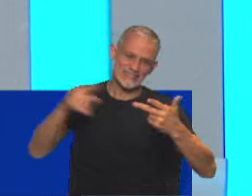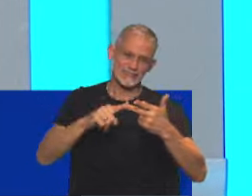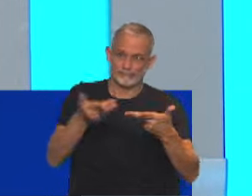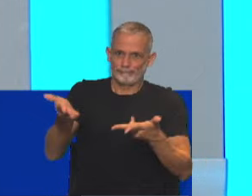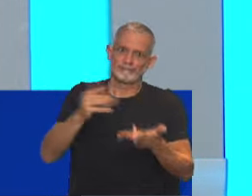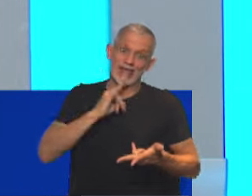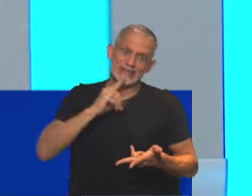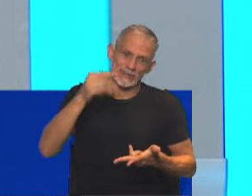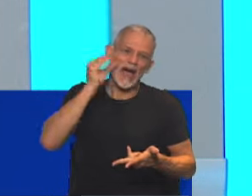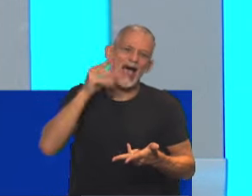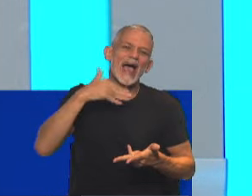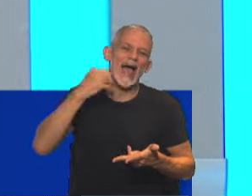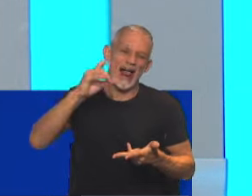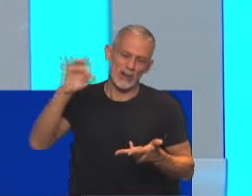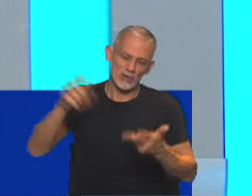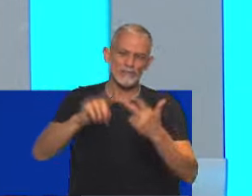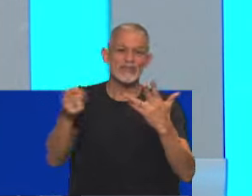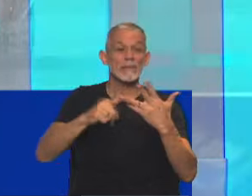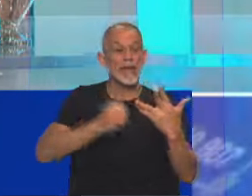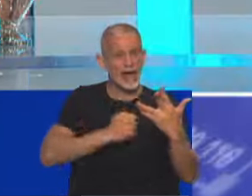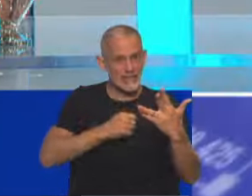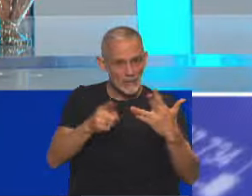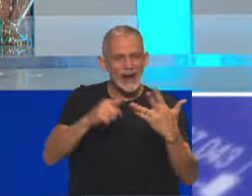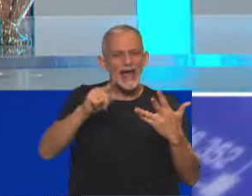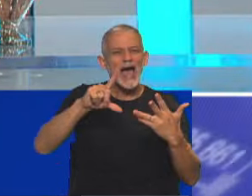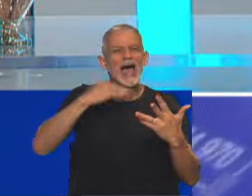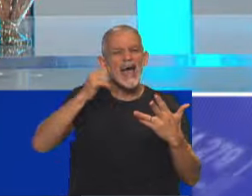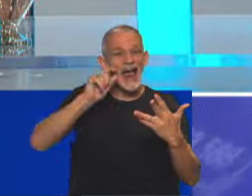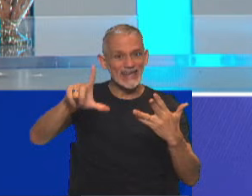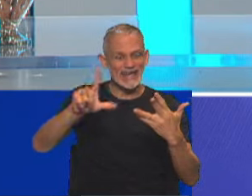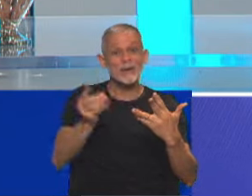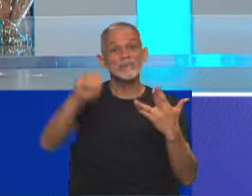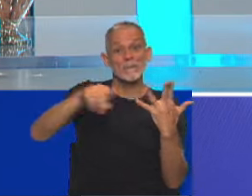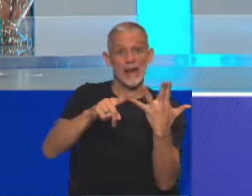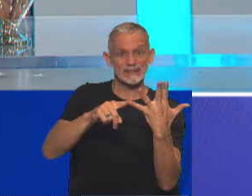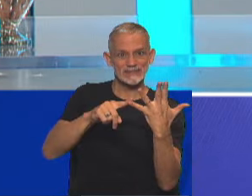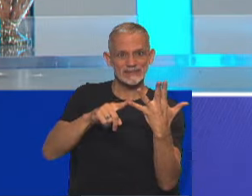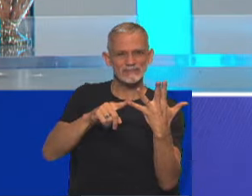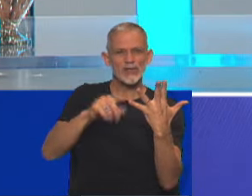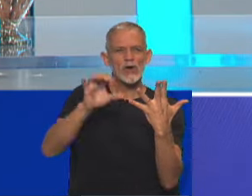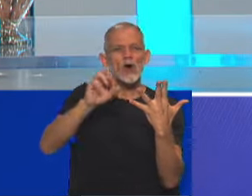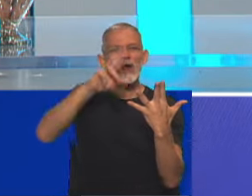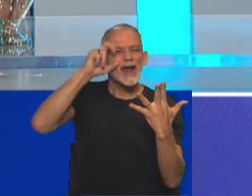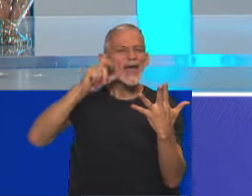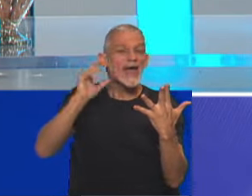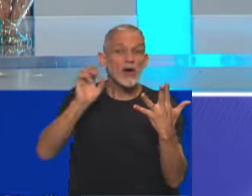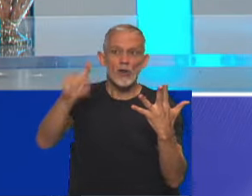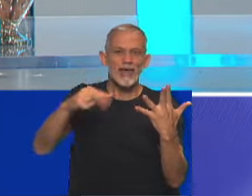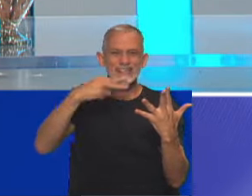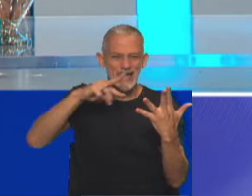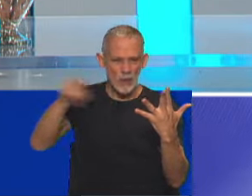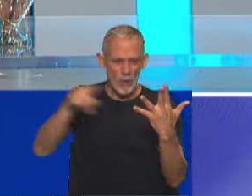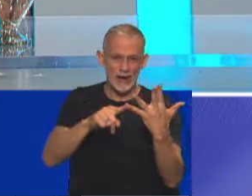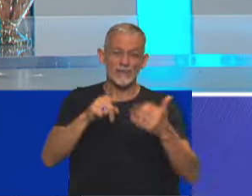Osvaldo Jaldo y Jalil de Catamarca, Raúl Jalil. Le agregamos Marcelo Obrego de San Juan,